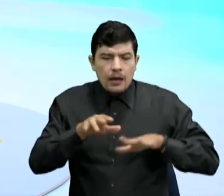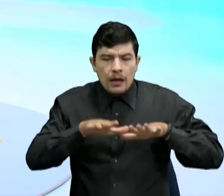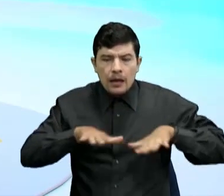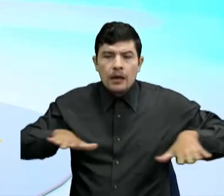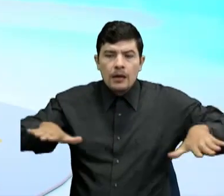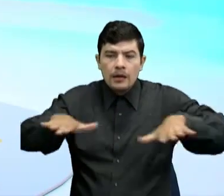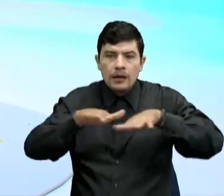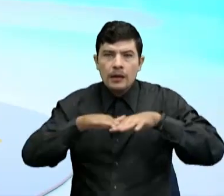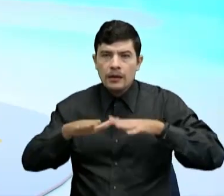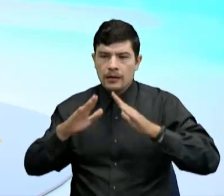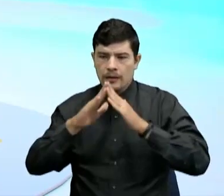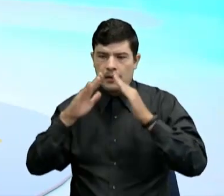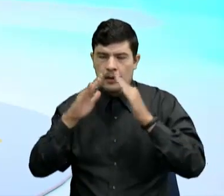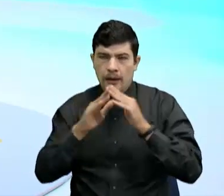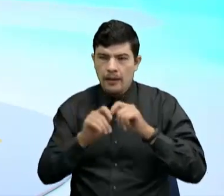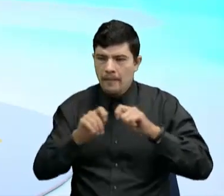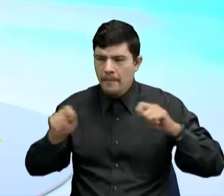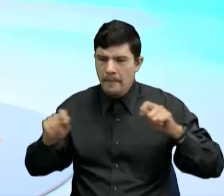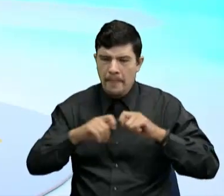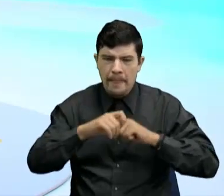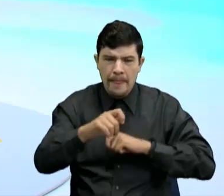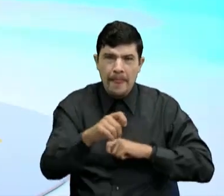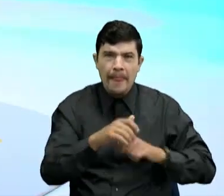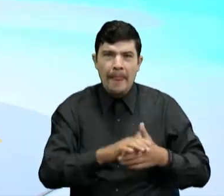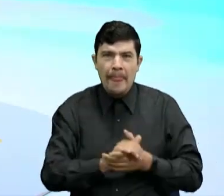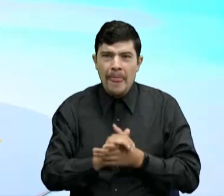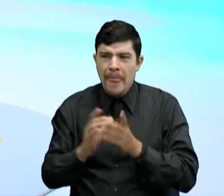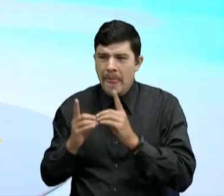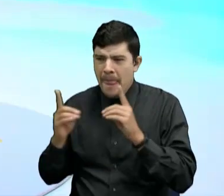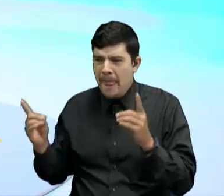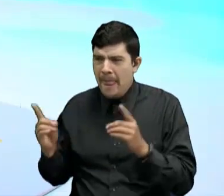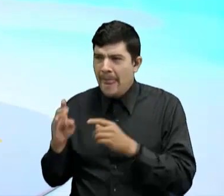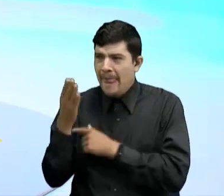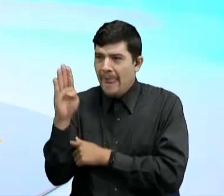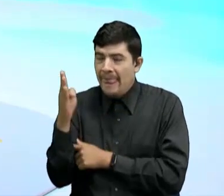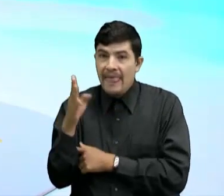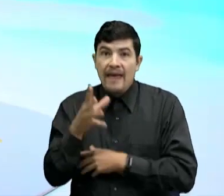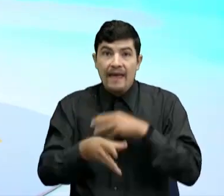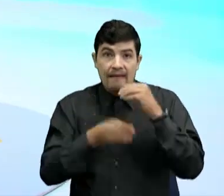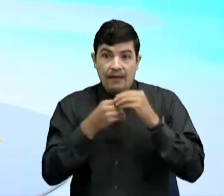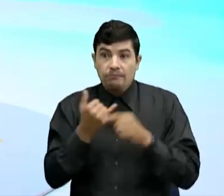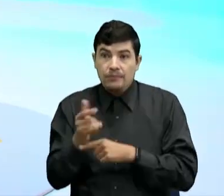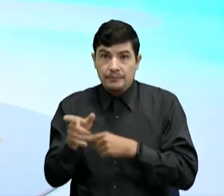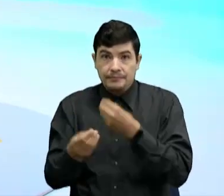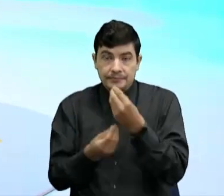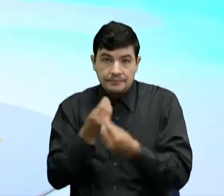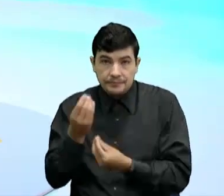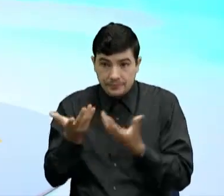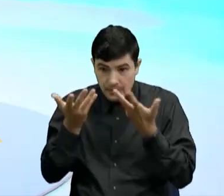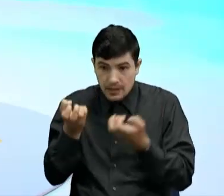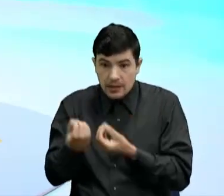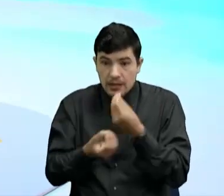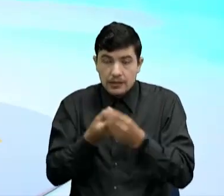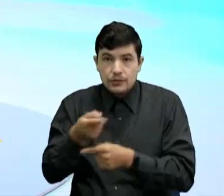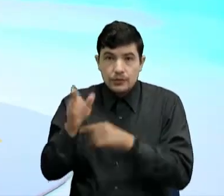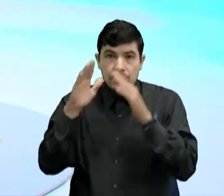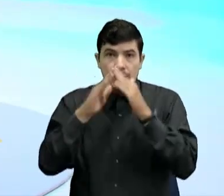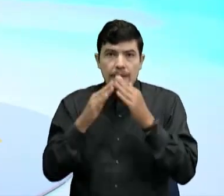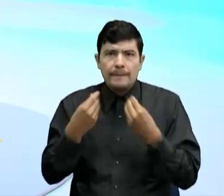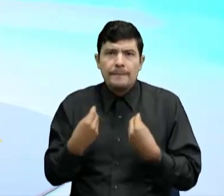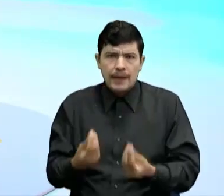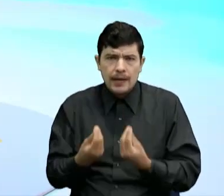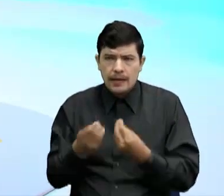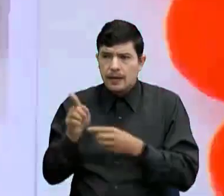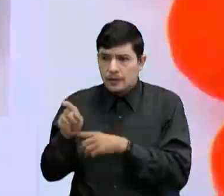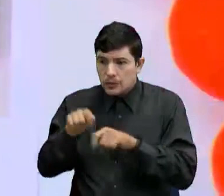diferentes espacios De la casa La habitación Y realmente eso es lo que hacen Cuando quieren elaborar Una casa ¿Cierto? Para que los